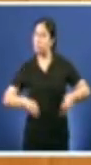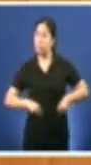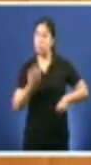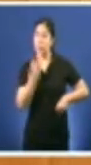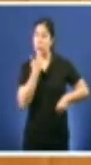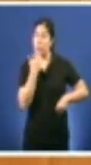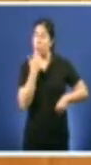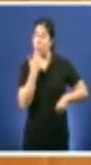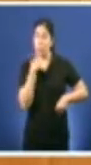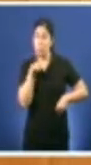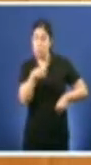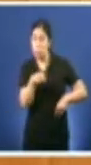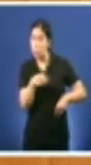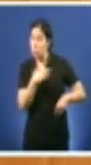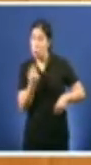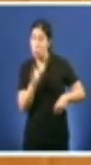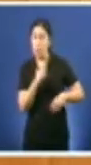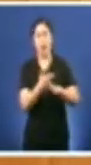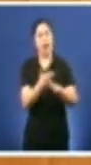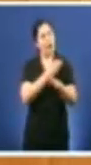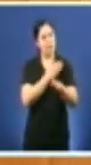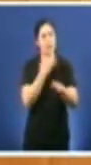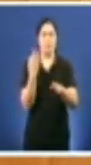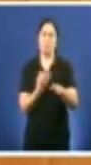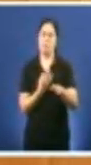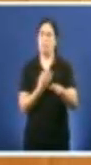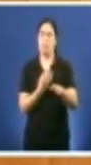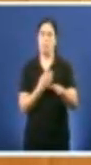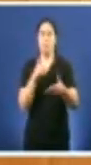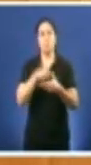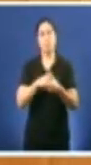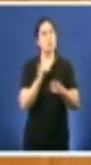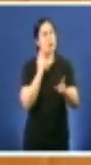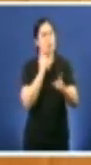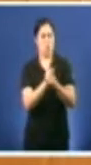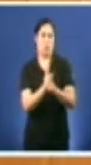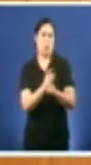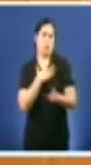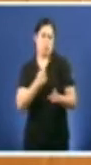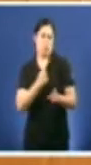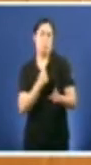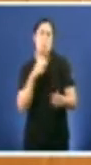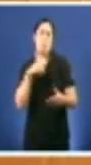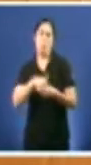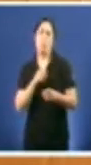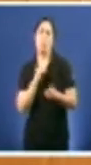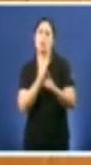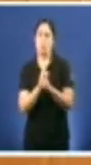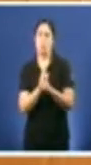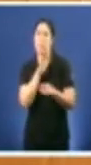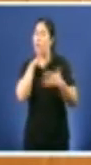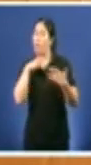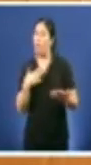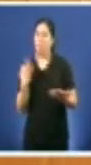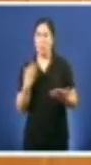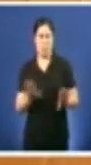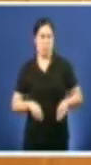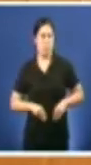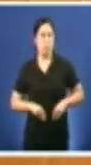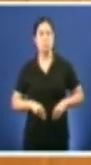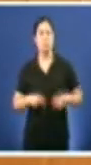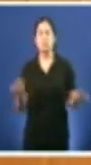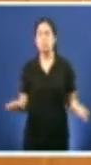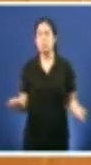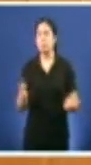e despois presentar a súa propia proposición de lei Como pretende o goberno galego que